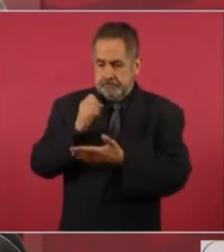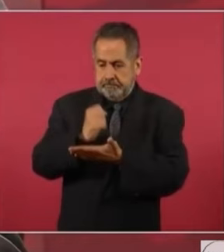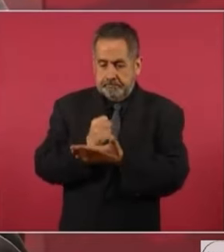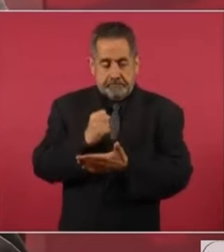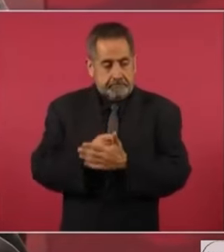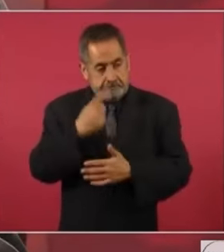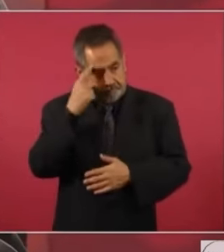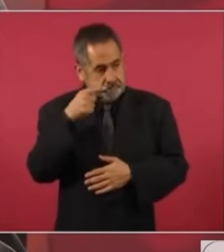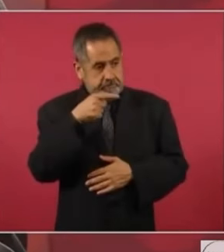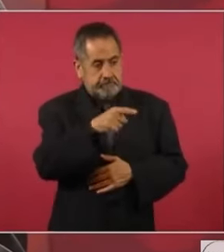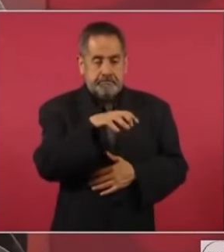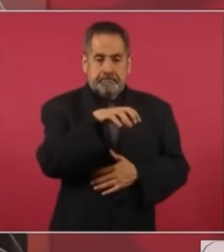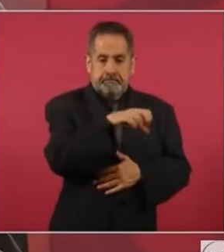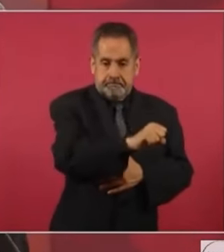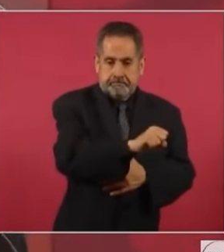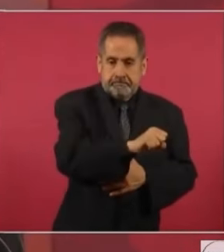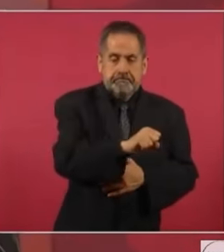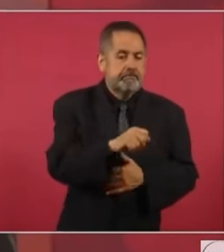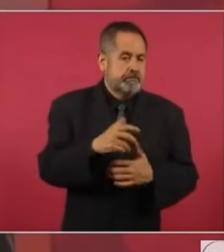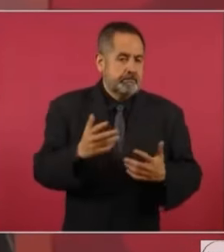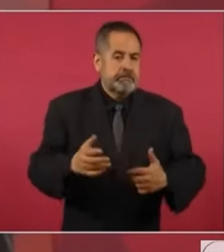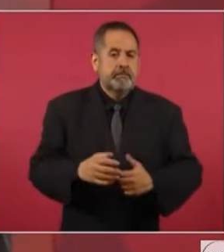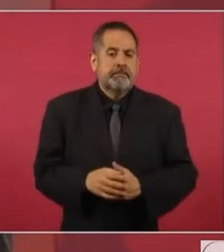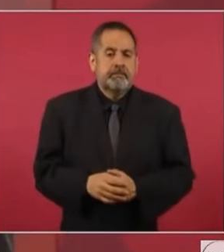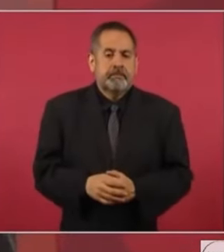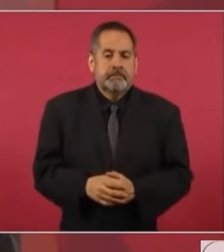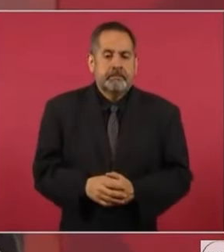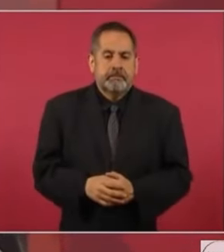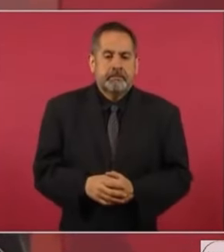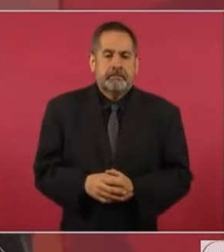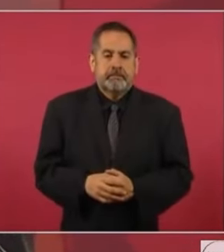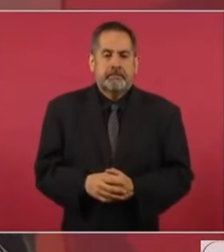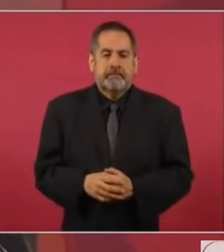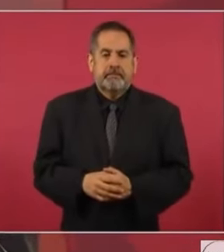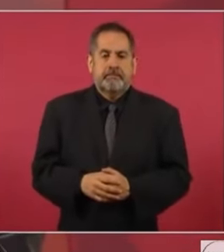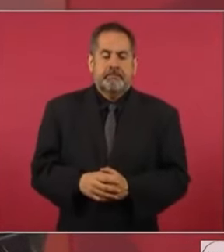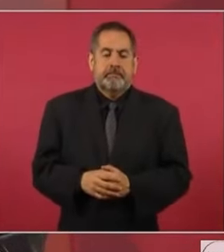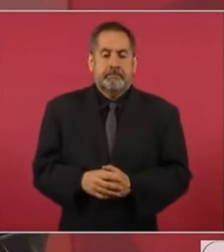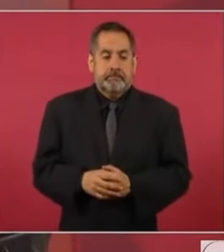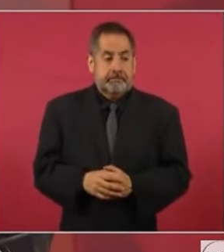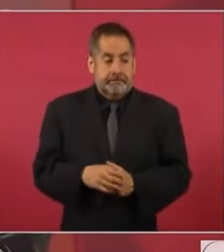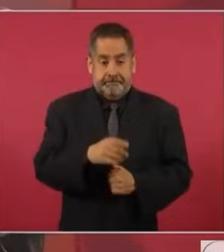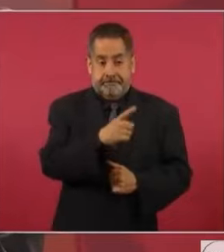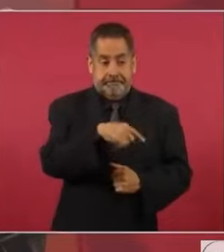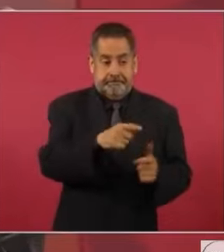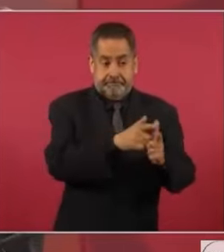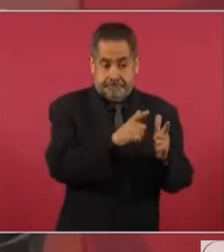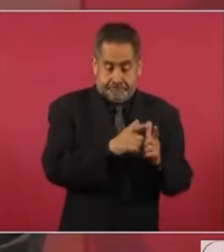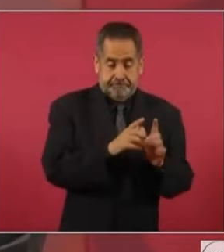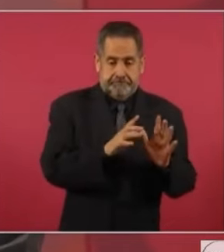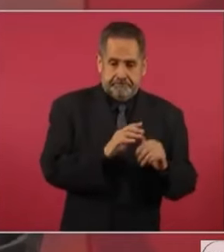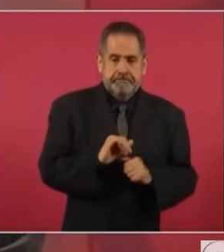entonces a ese grupo. Luego,